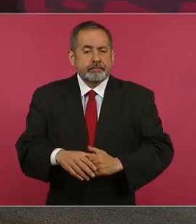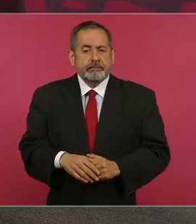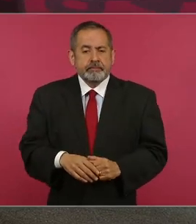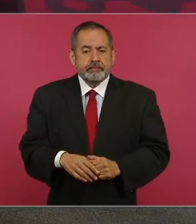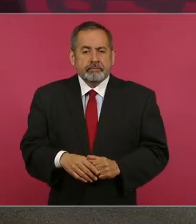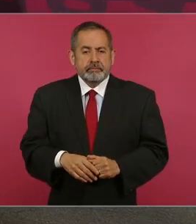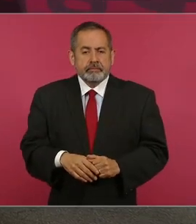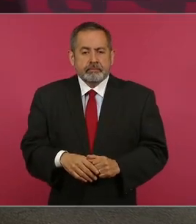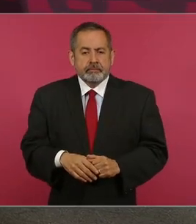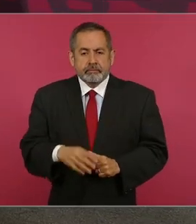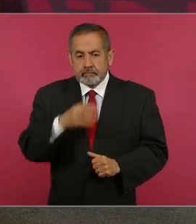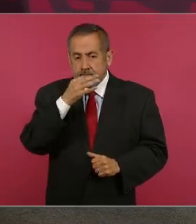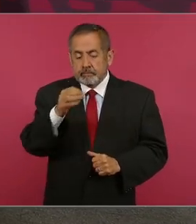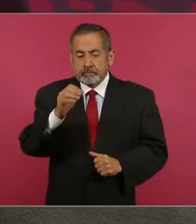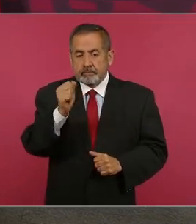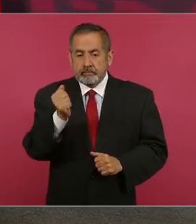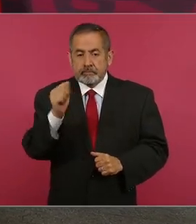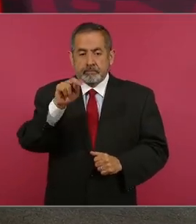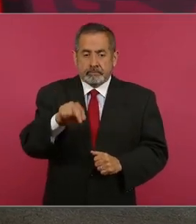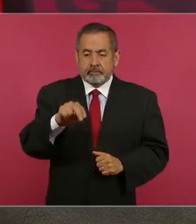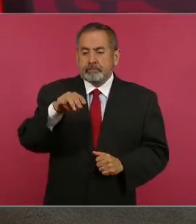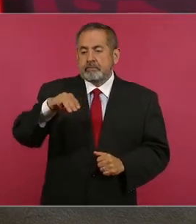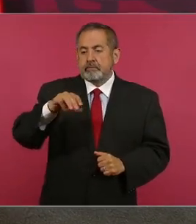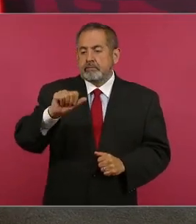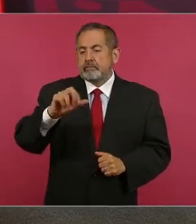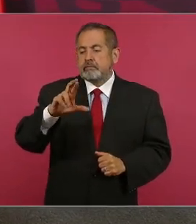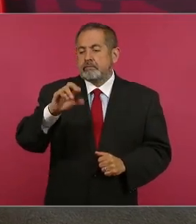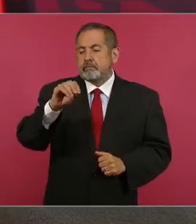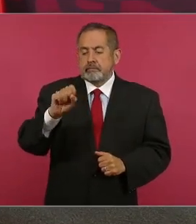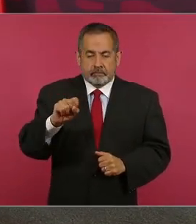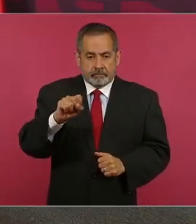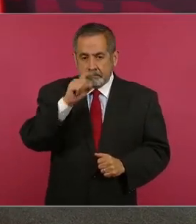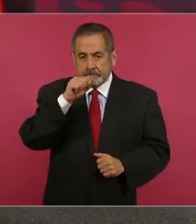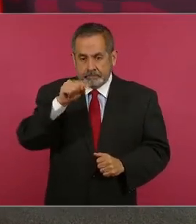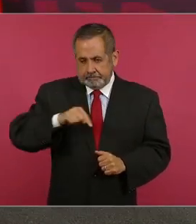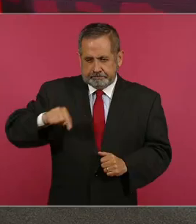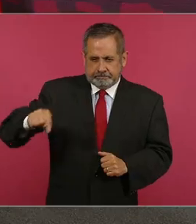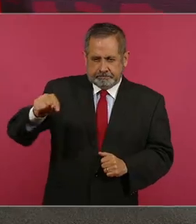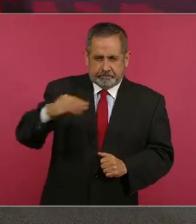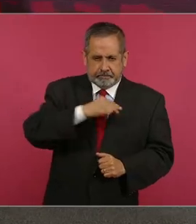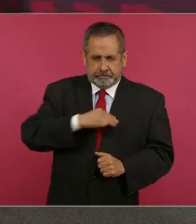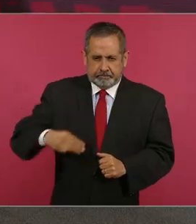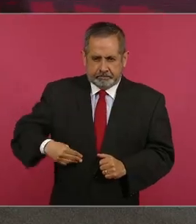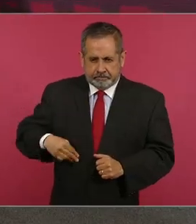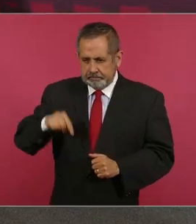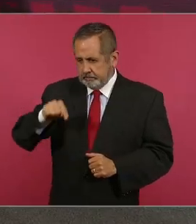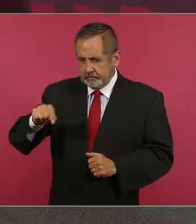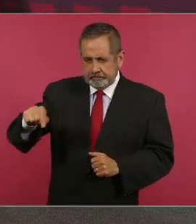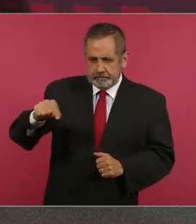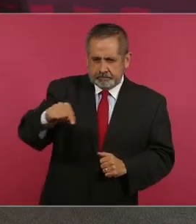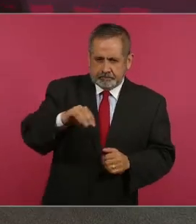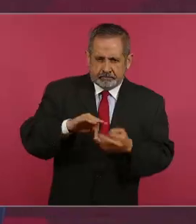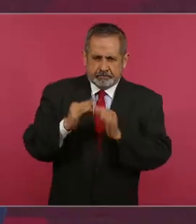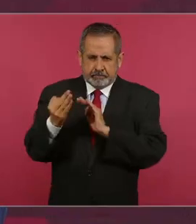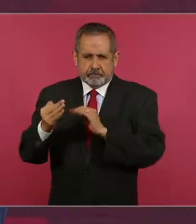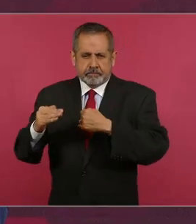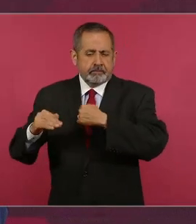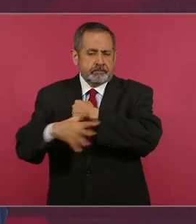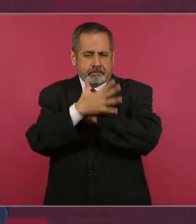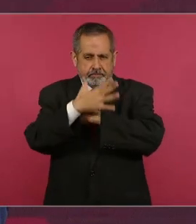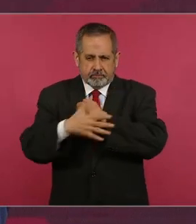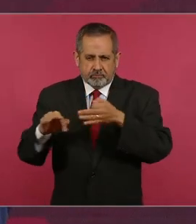Y también de San Marcos y de todos los municipios de la costa,